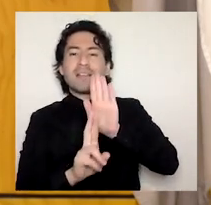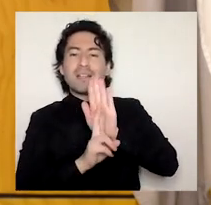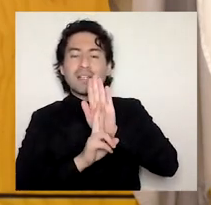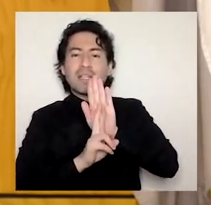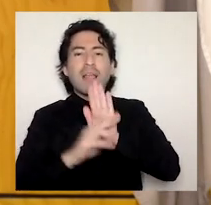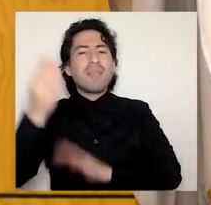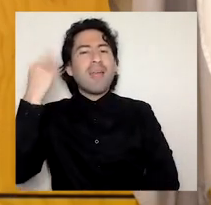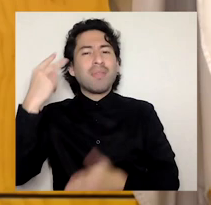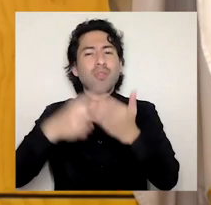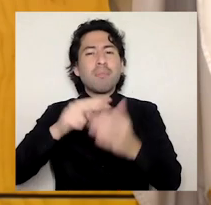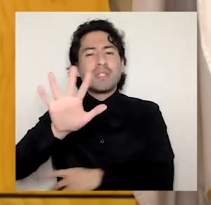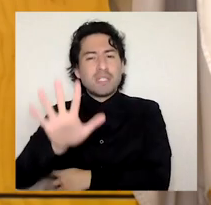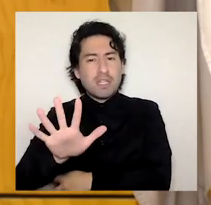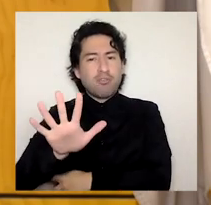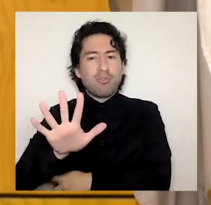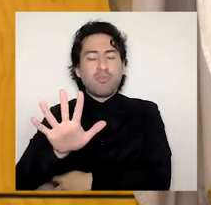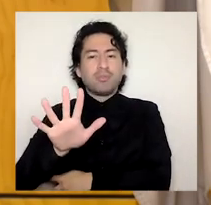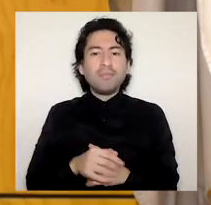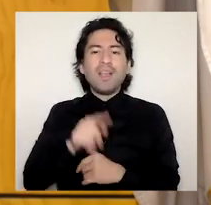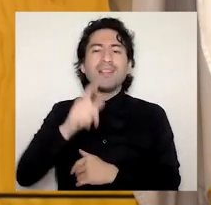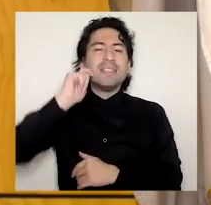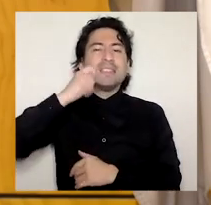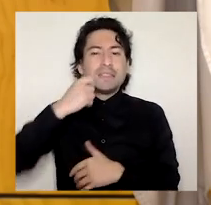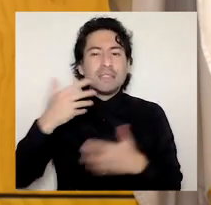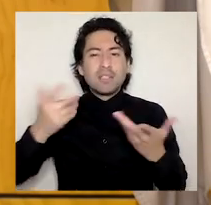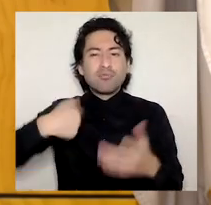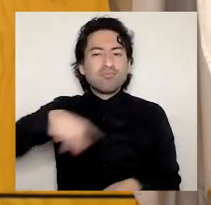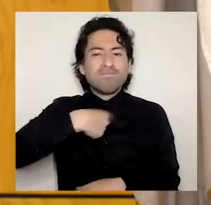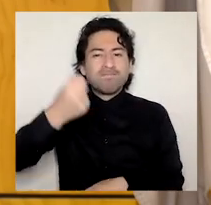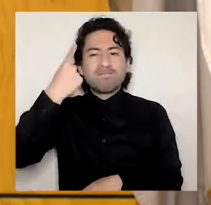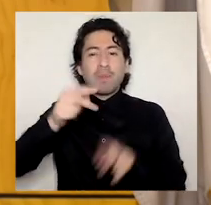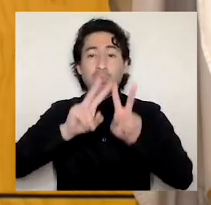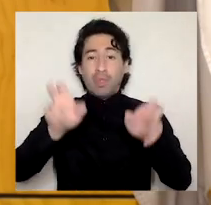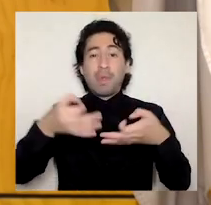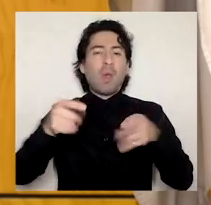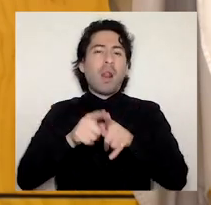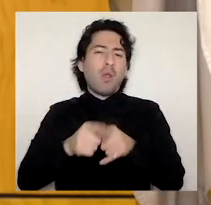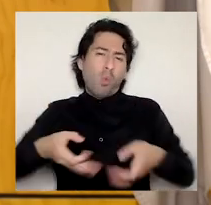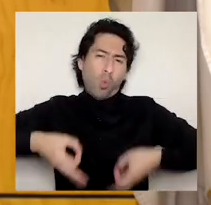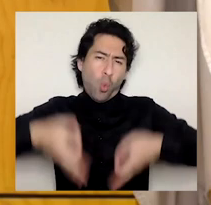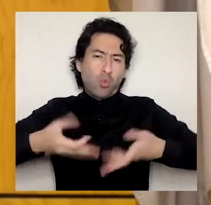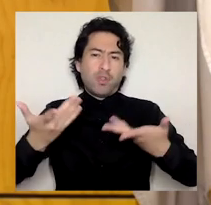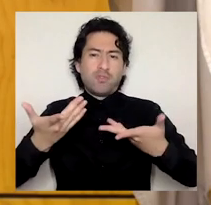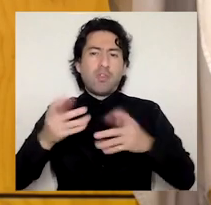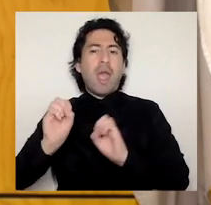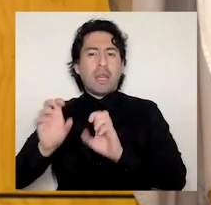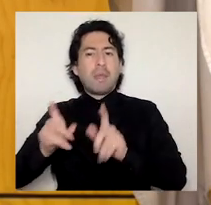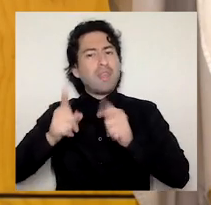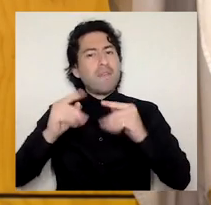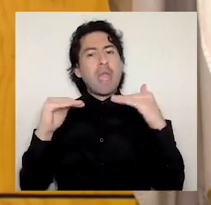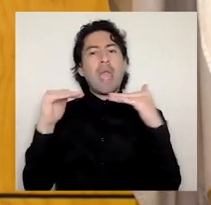equilibrar la relación que se ha dado entre la docencia la investigación la extensión la